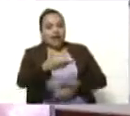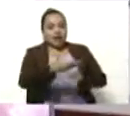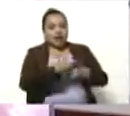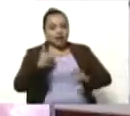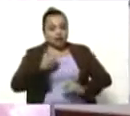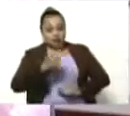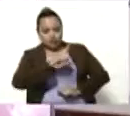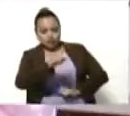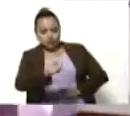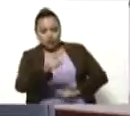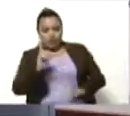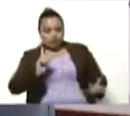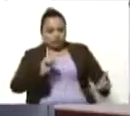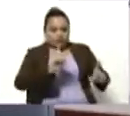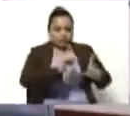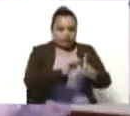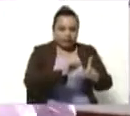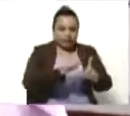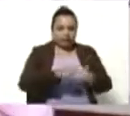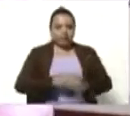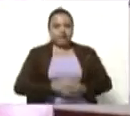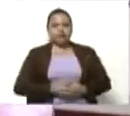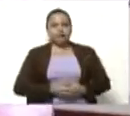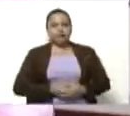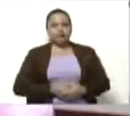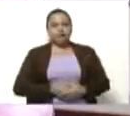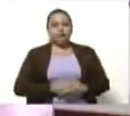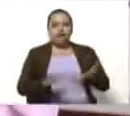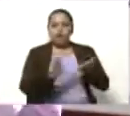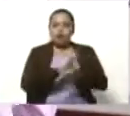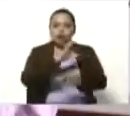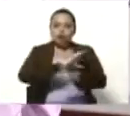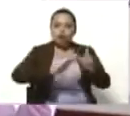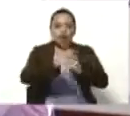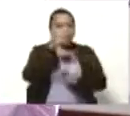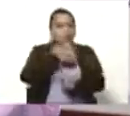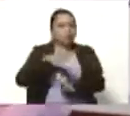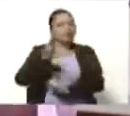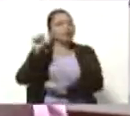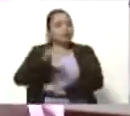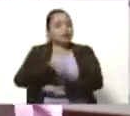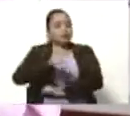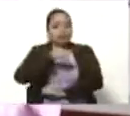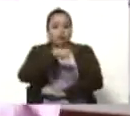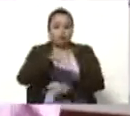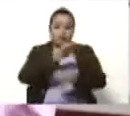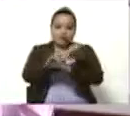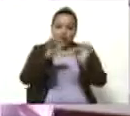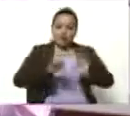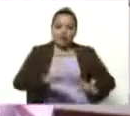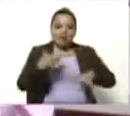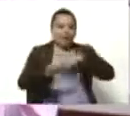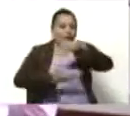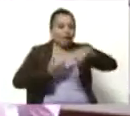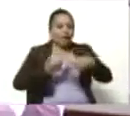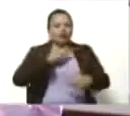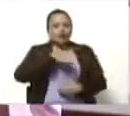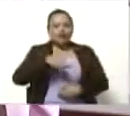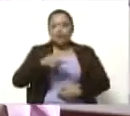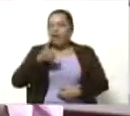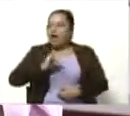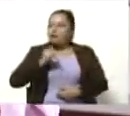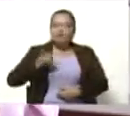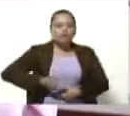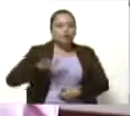a En Vivo, de la cultura popular, efectivamente. Esa es una categoría que en revolución para nosotros ha sido